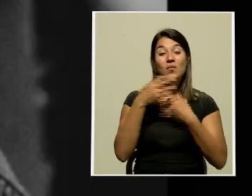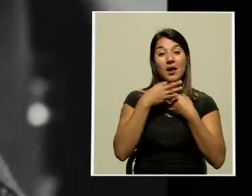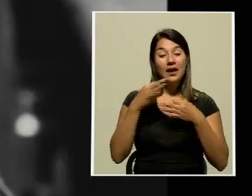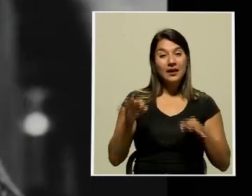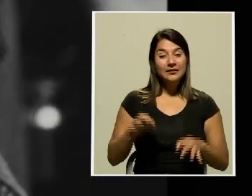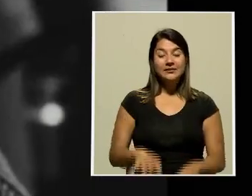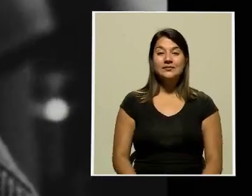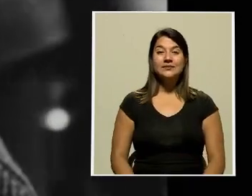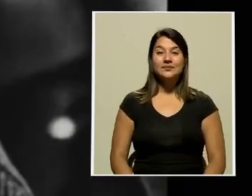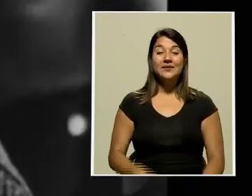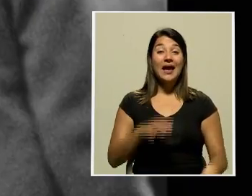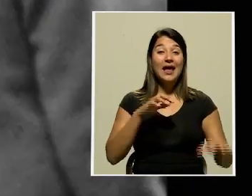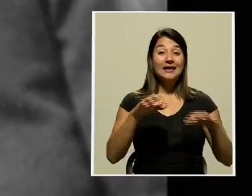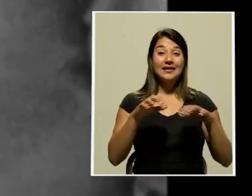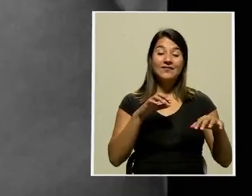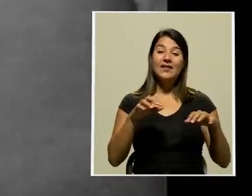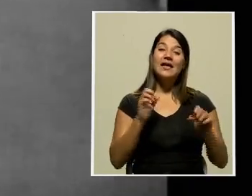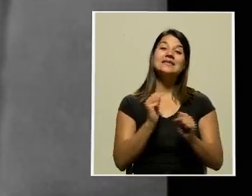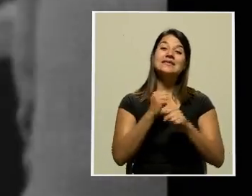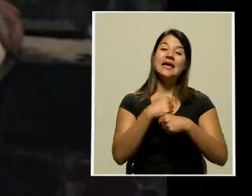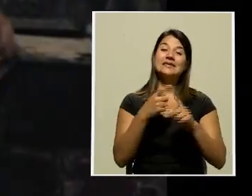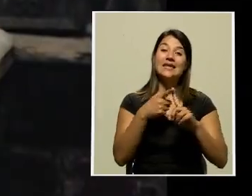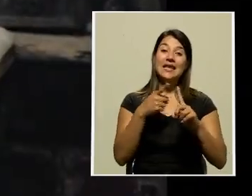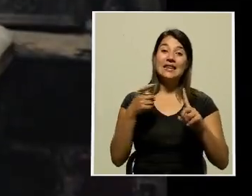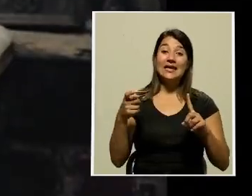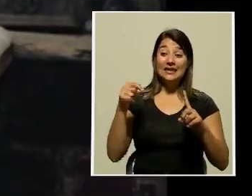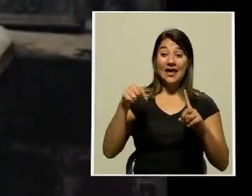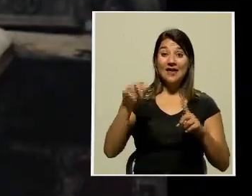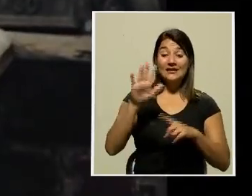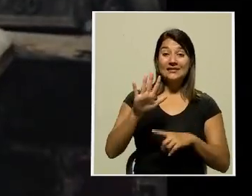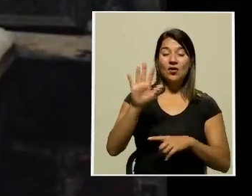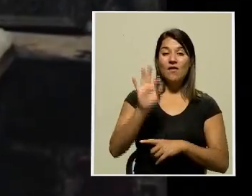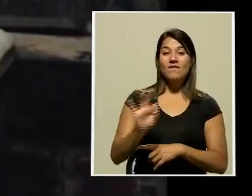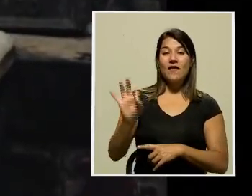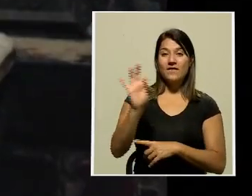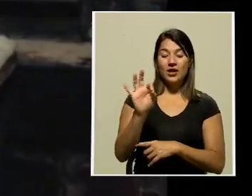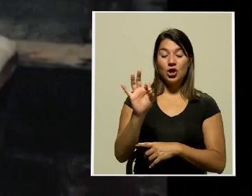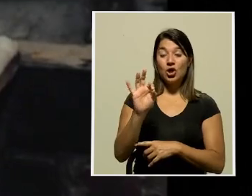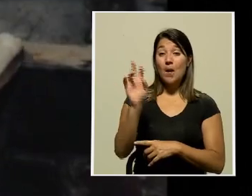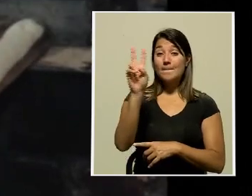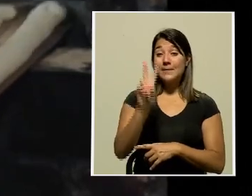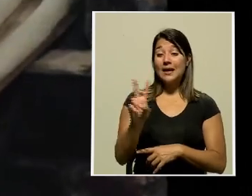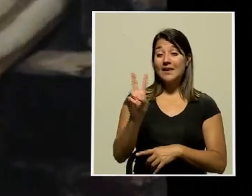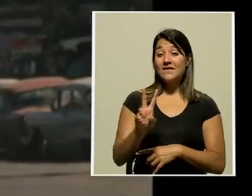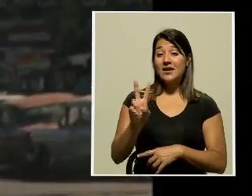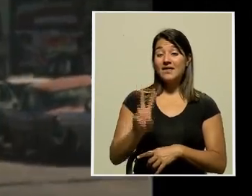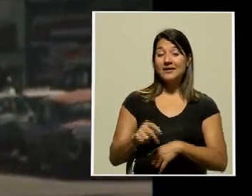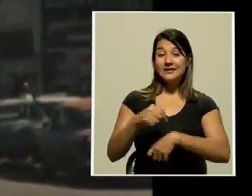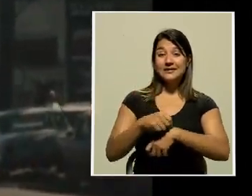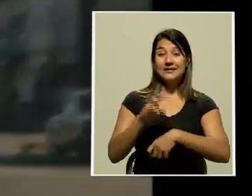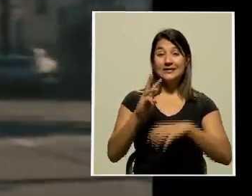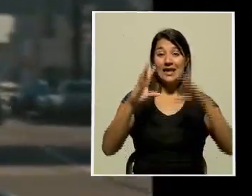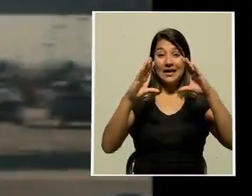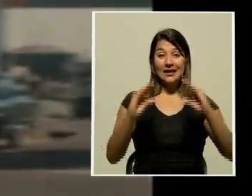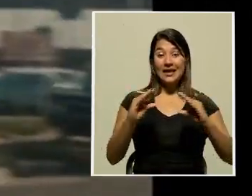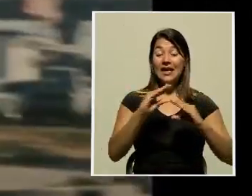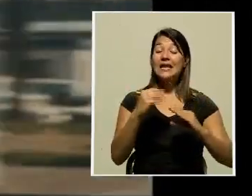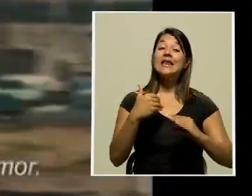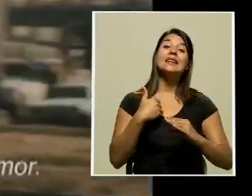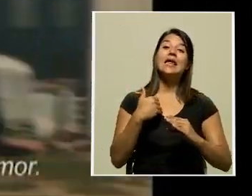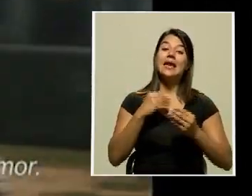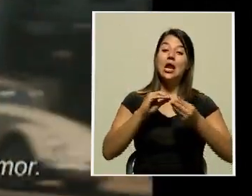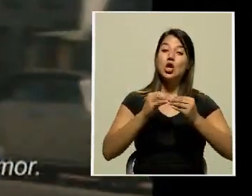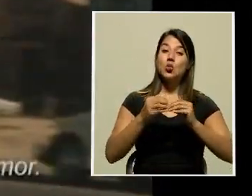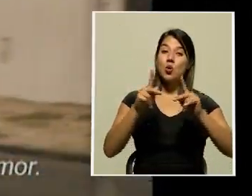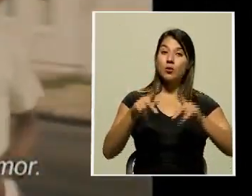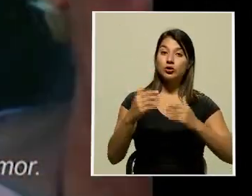Los eventos se realizarán a partir de este 5 de febrero, todos los viernes a las 6 de la tarde y tendrán un cupo límite